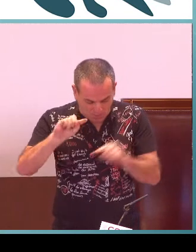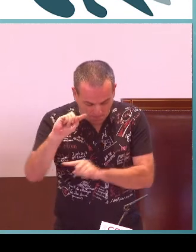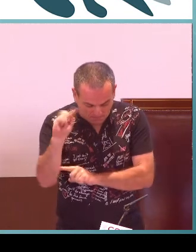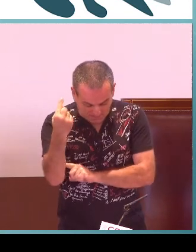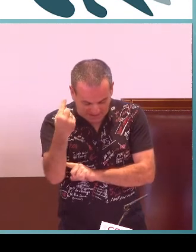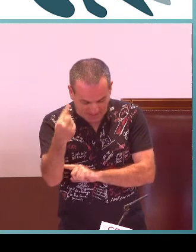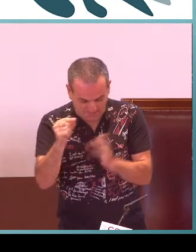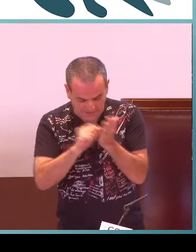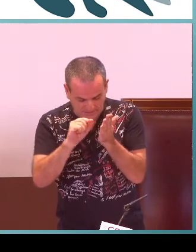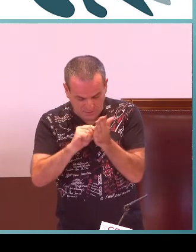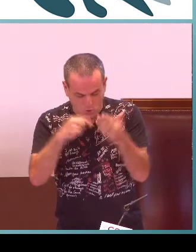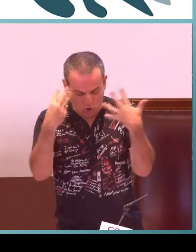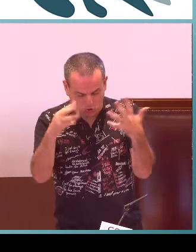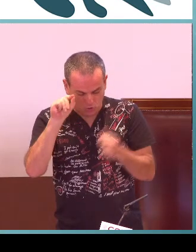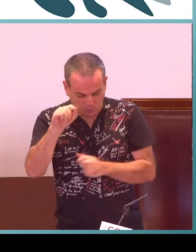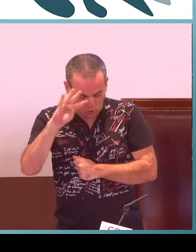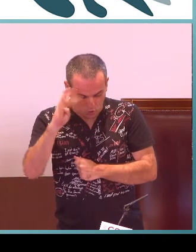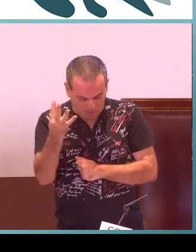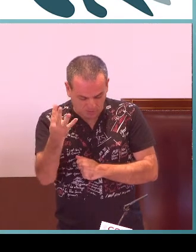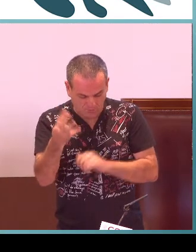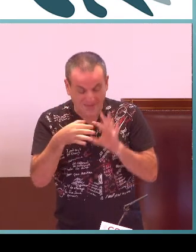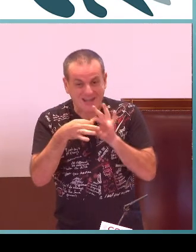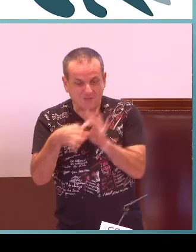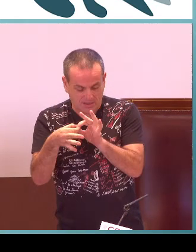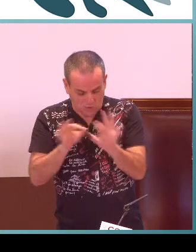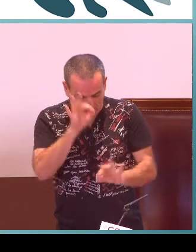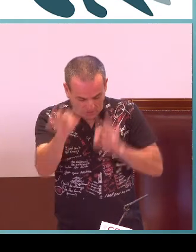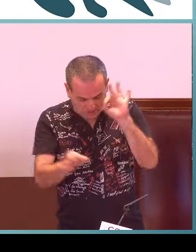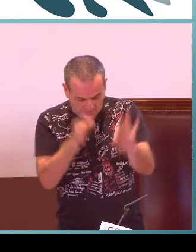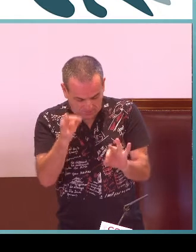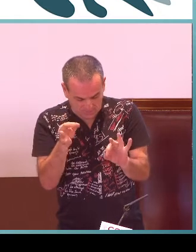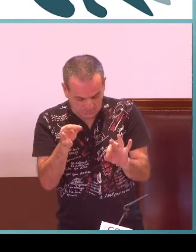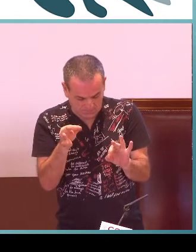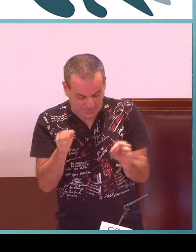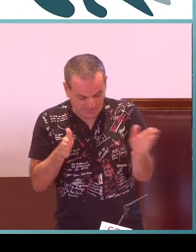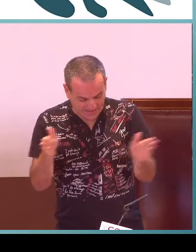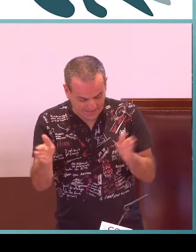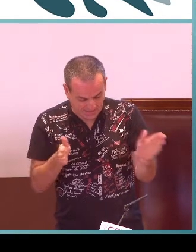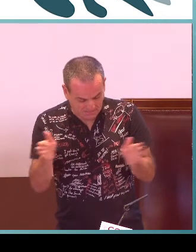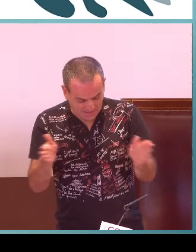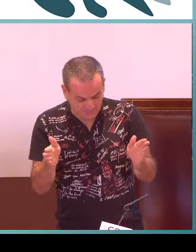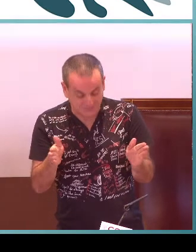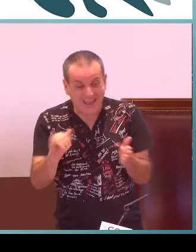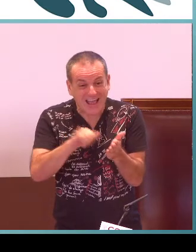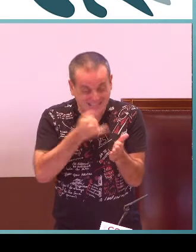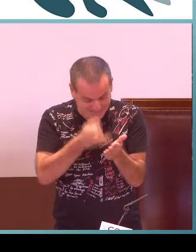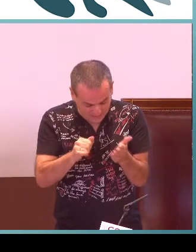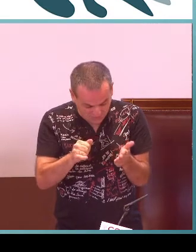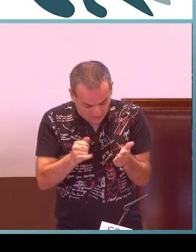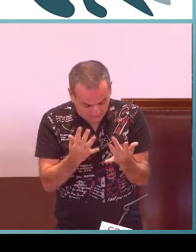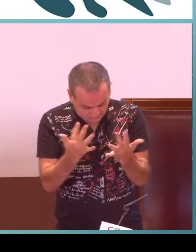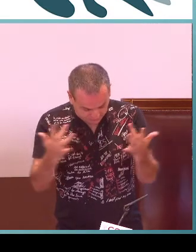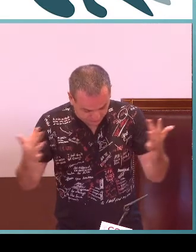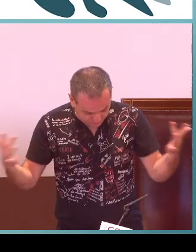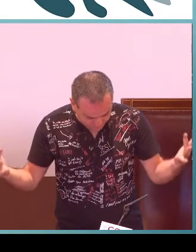establece el currículum básico de primaria y en el artículo 8.4 de la